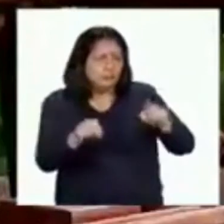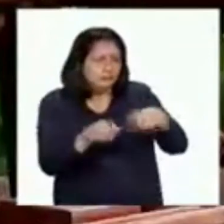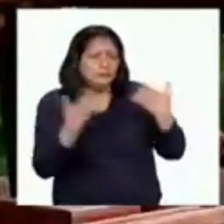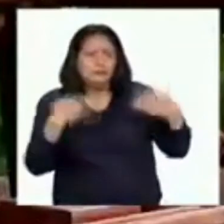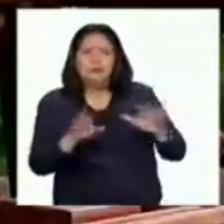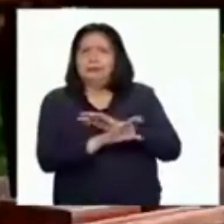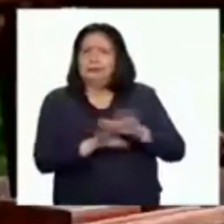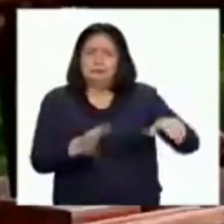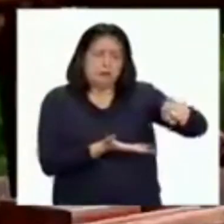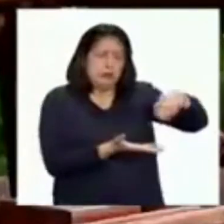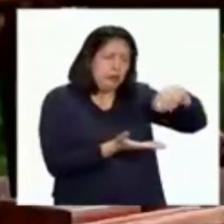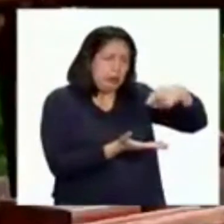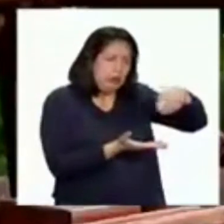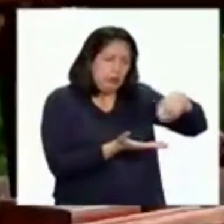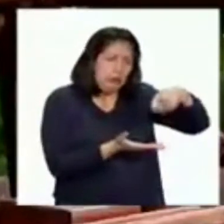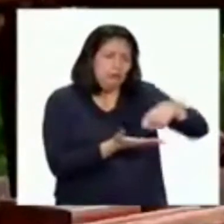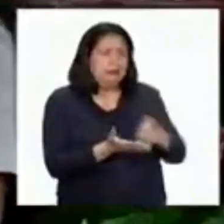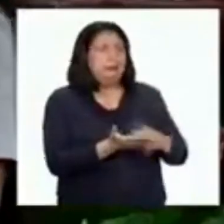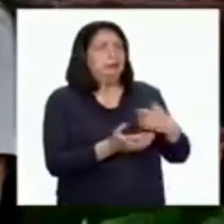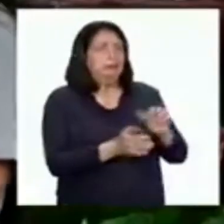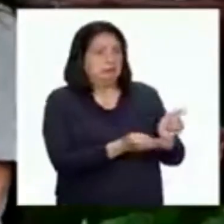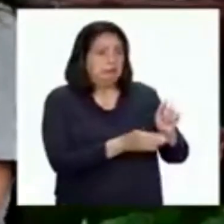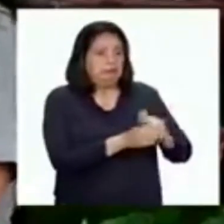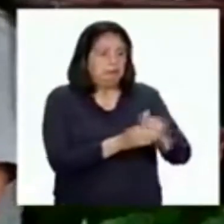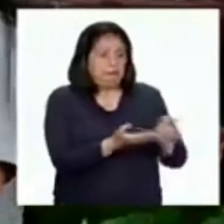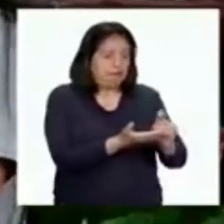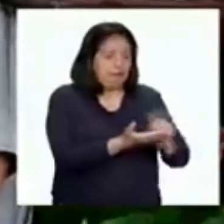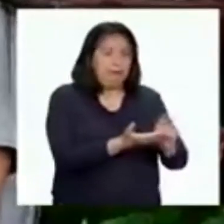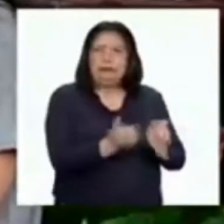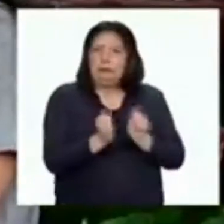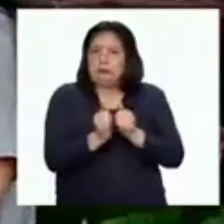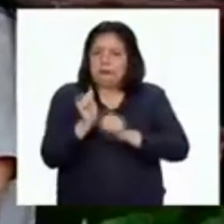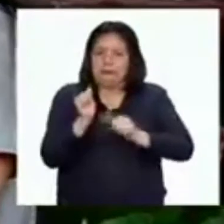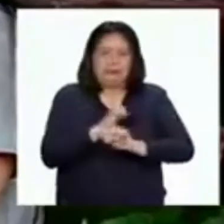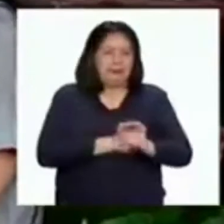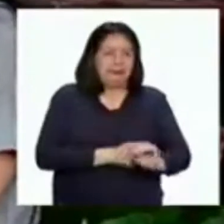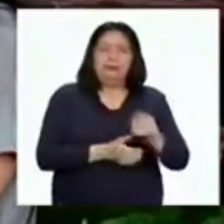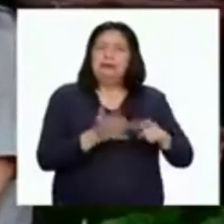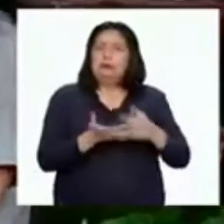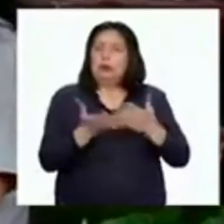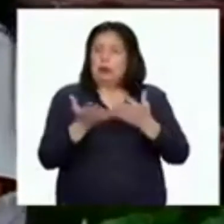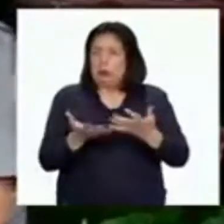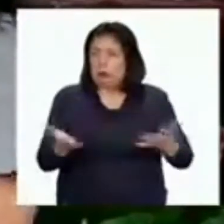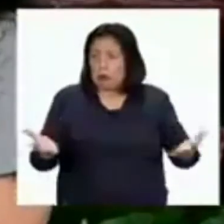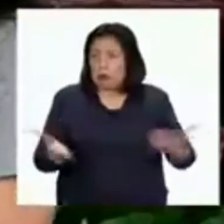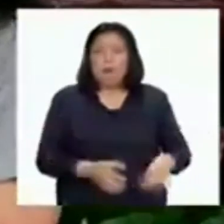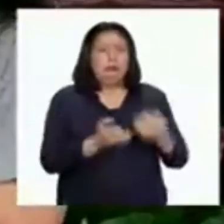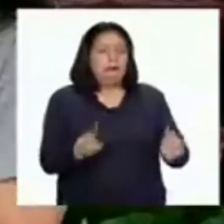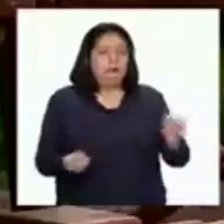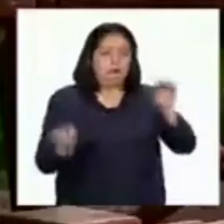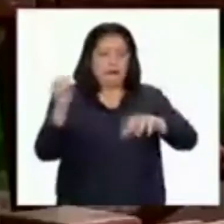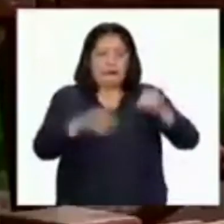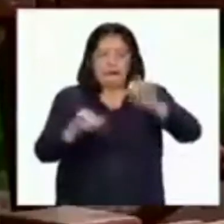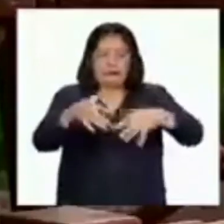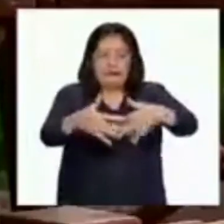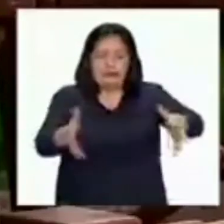terminó de almorzar, hizo la tarea. Junto con su hermano y María colocaron todos los ingredientes en la olla.